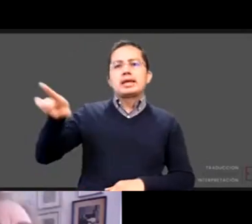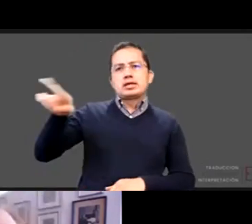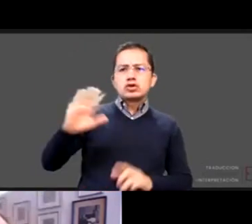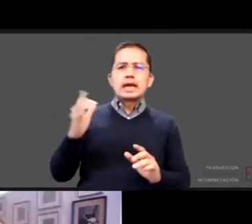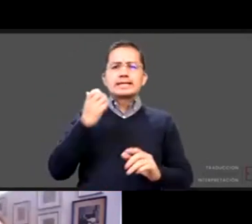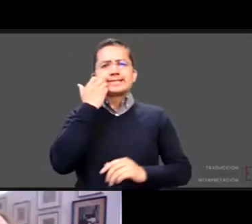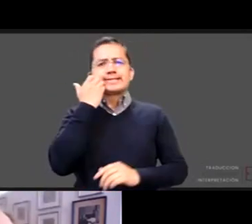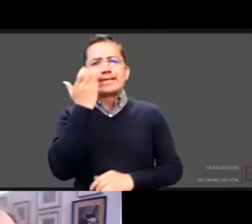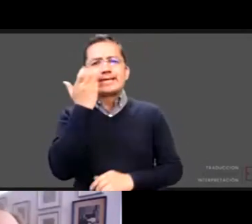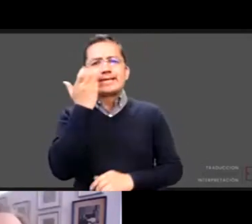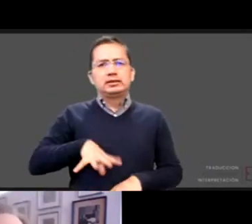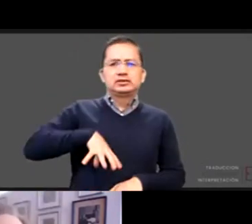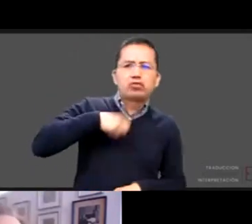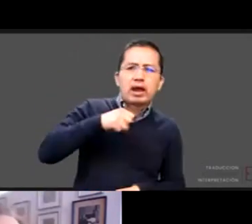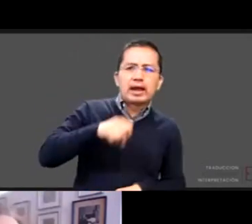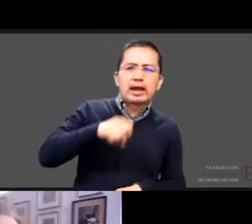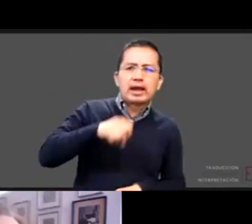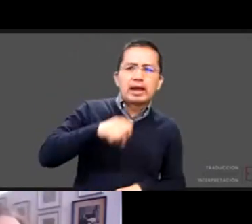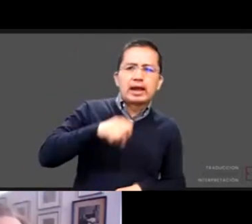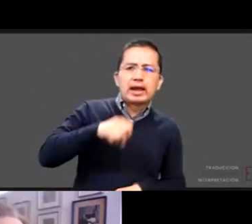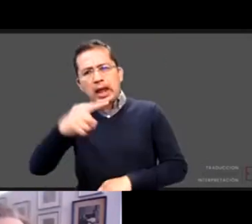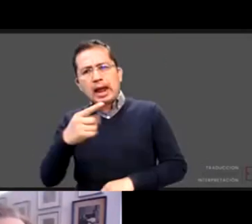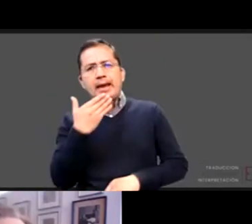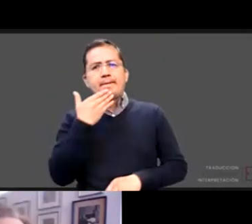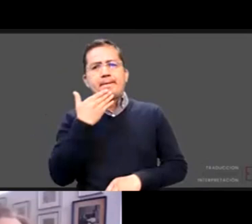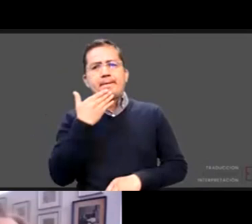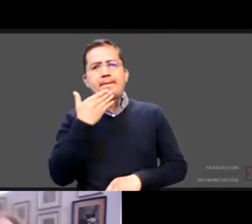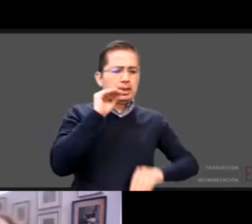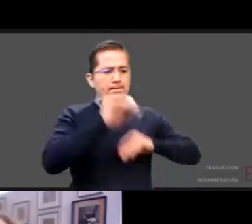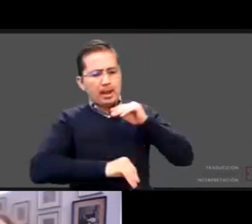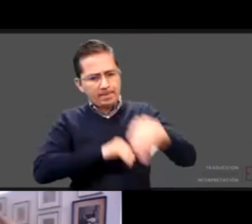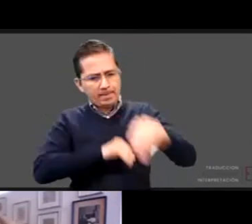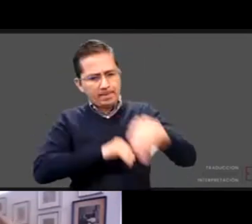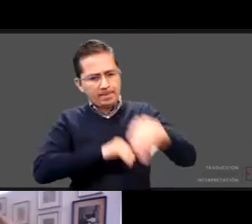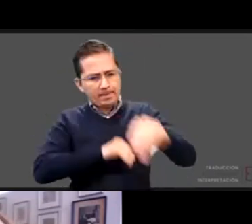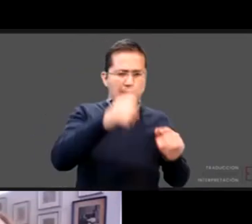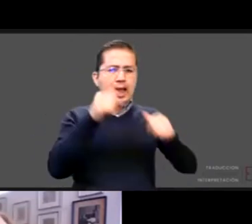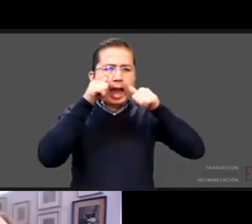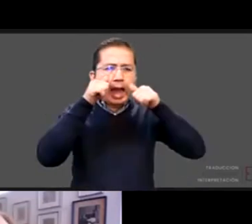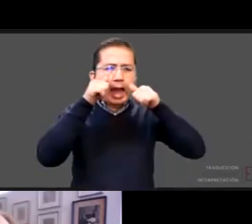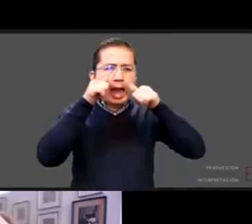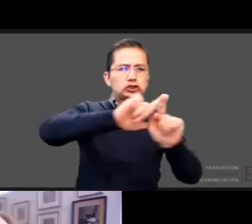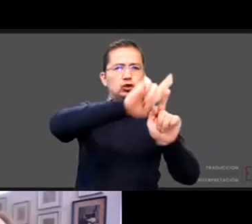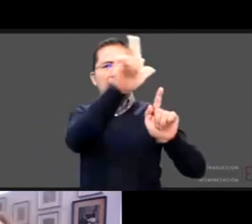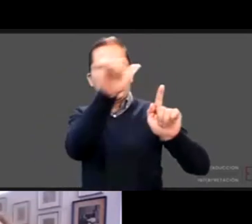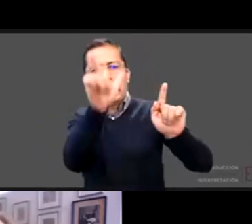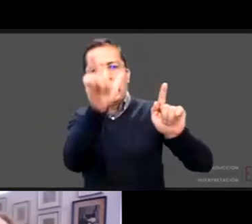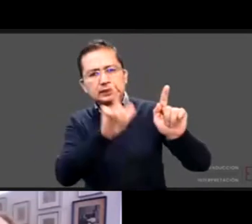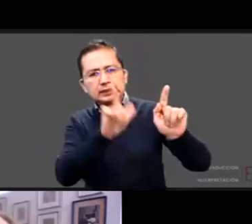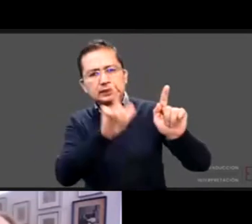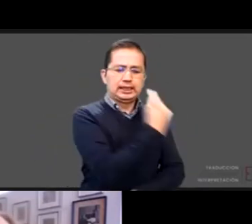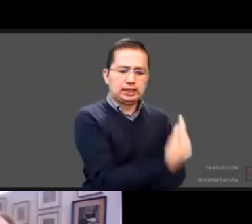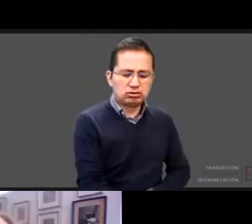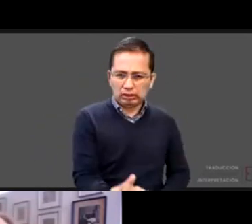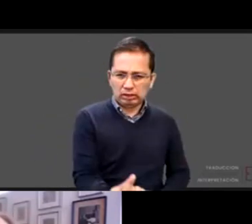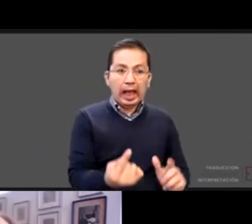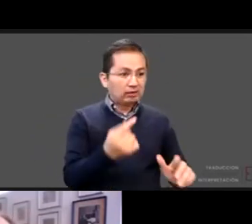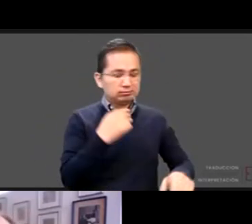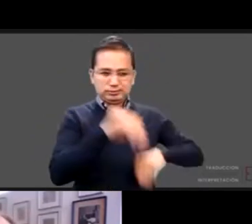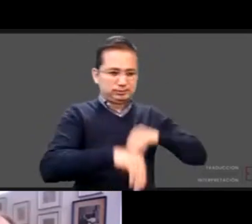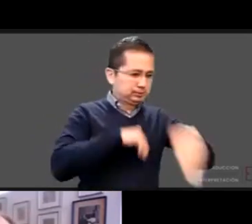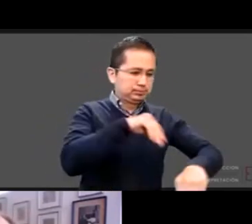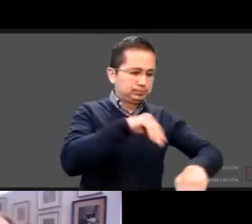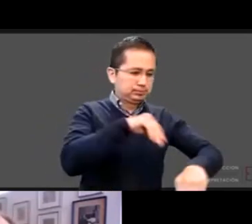mucha voluntad para construir la ruta y la estrategia nacional y por otro lado este marco ¿no?